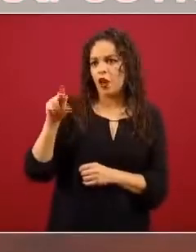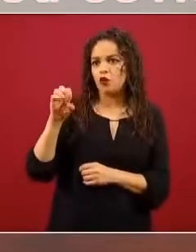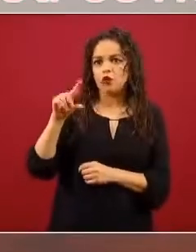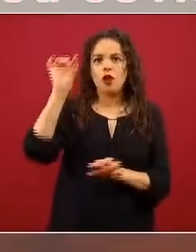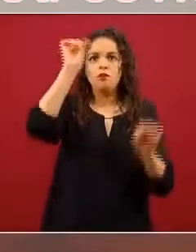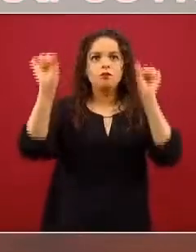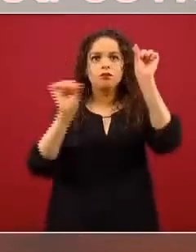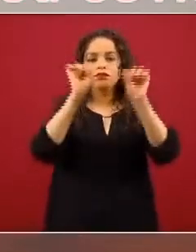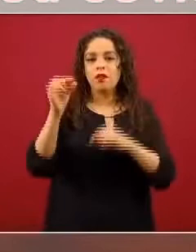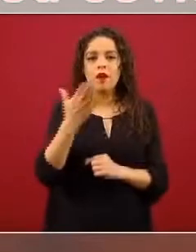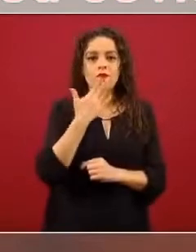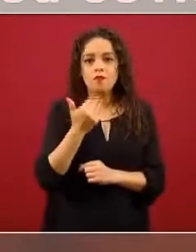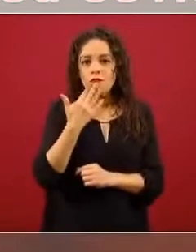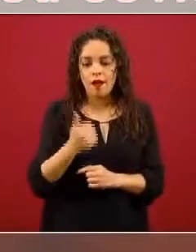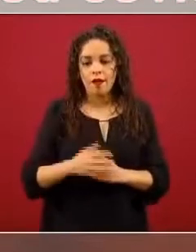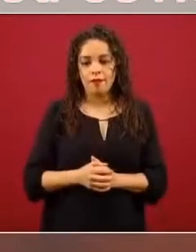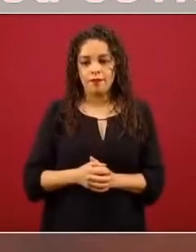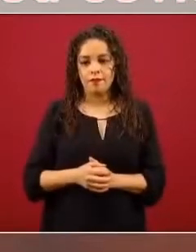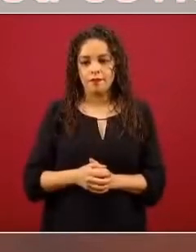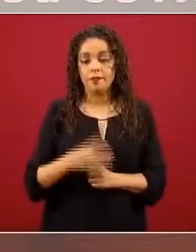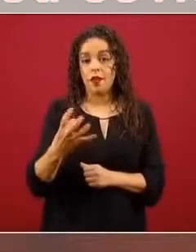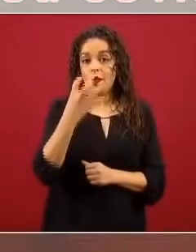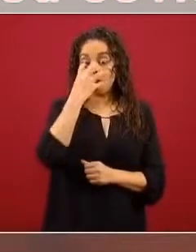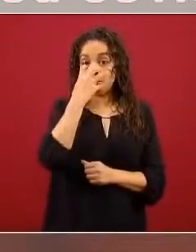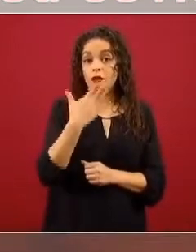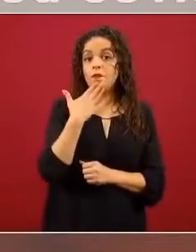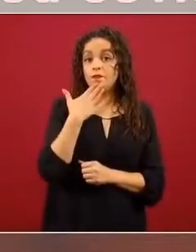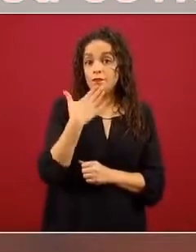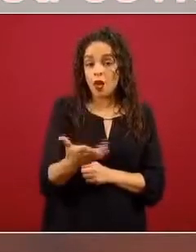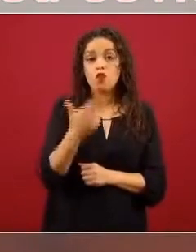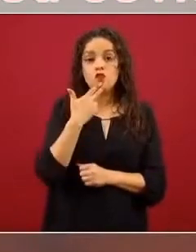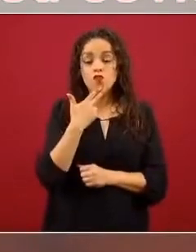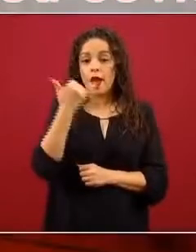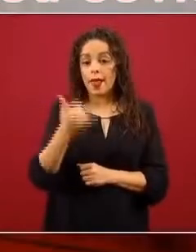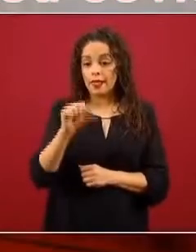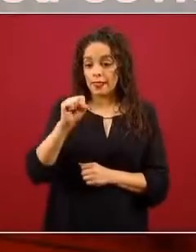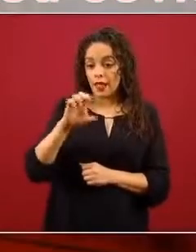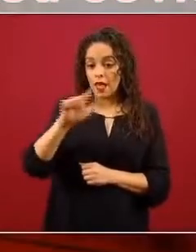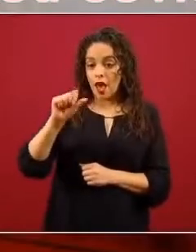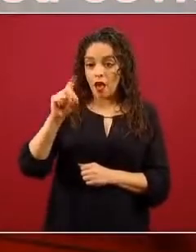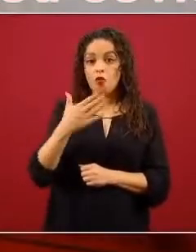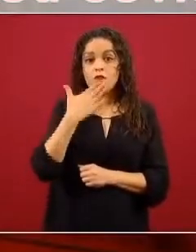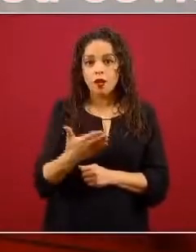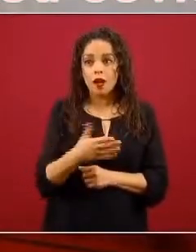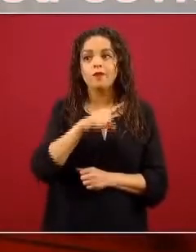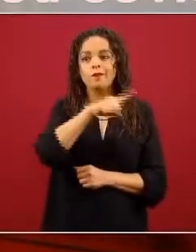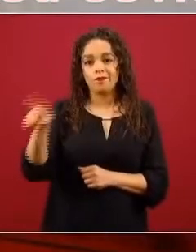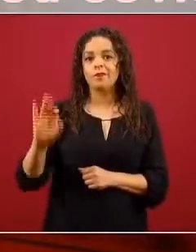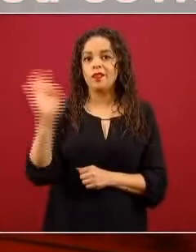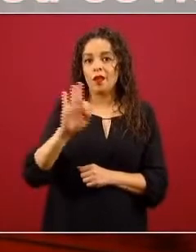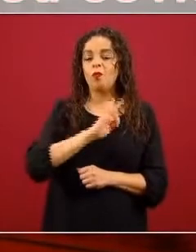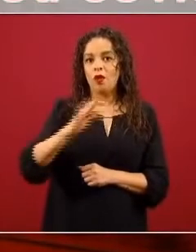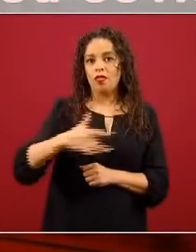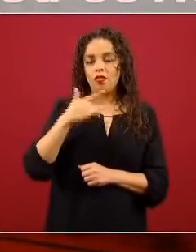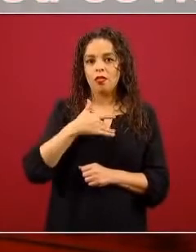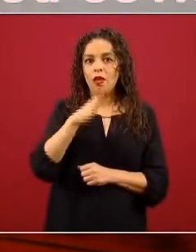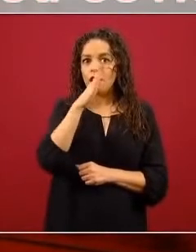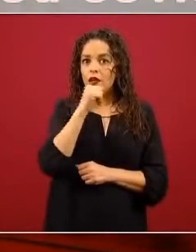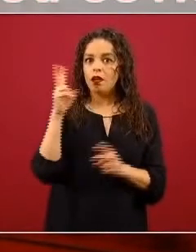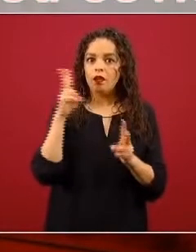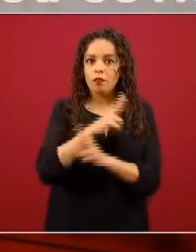tener un sellado adecuado. Si funcionan bien y tienen un sellado adecuado, van a sentir que les falta el aire. De hecho, se